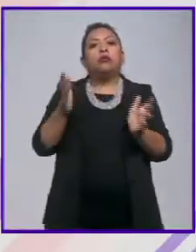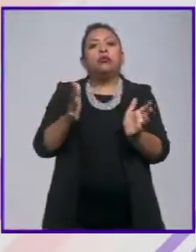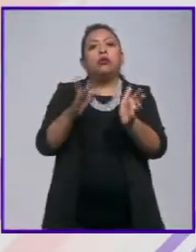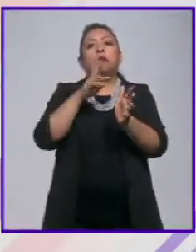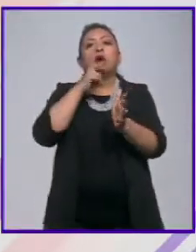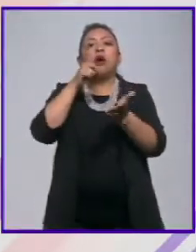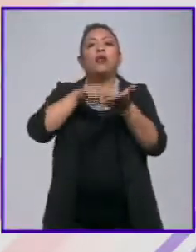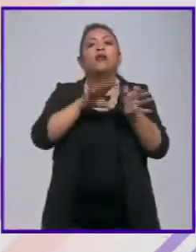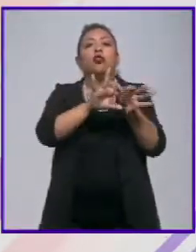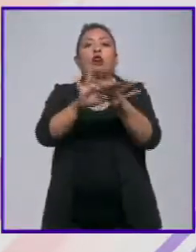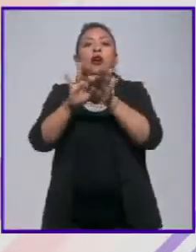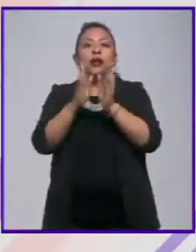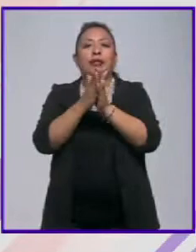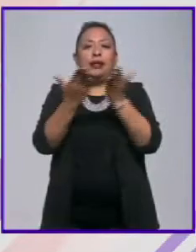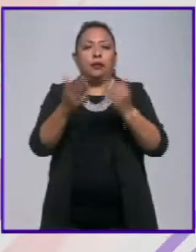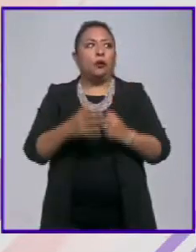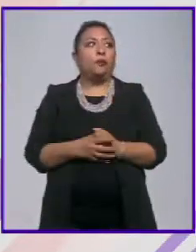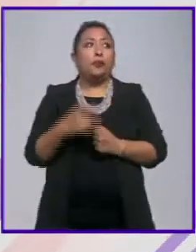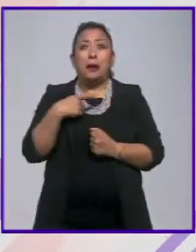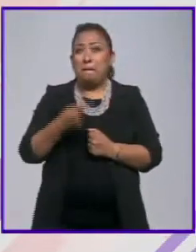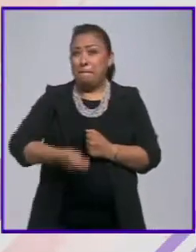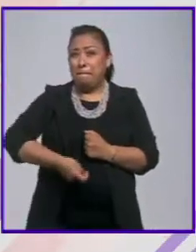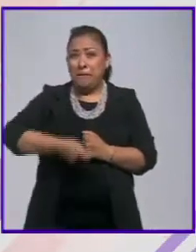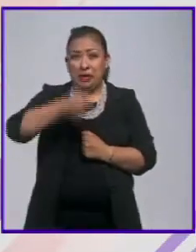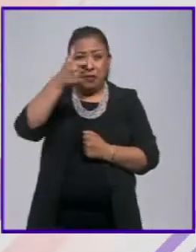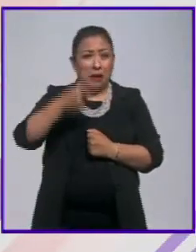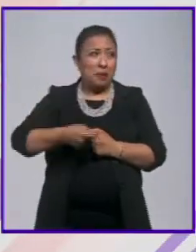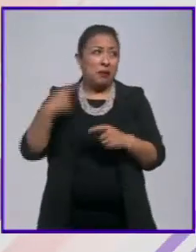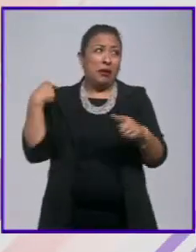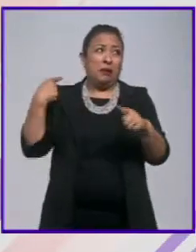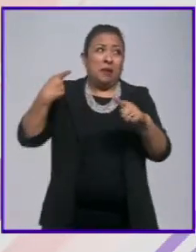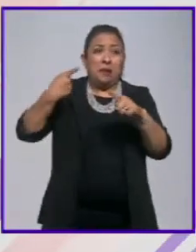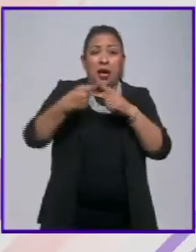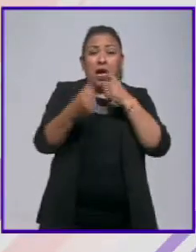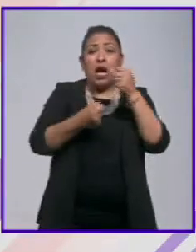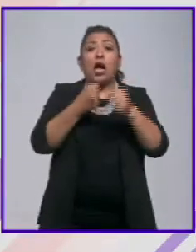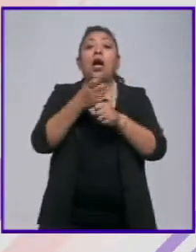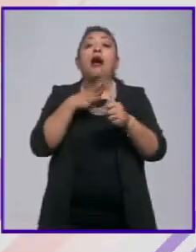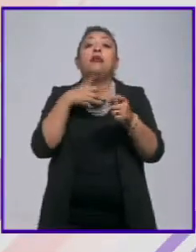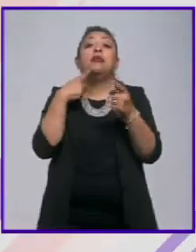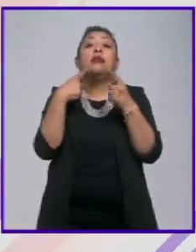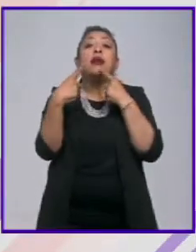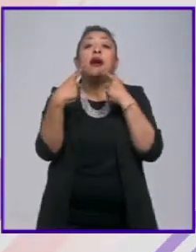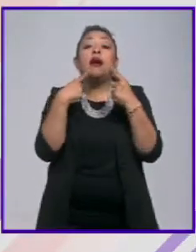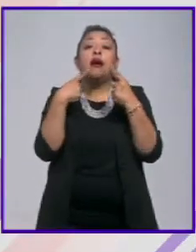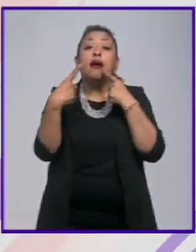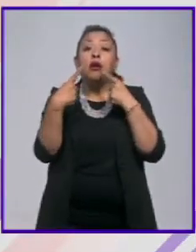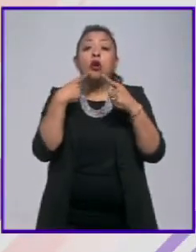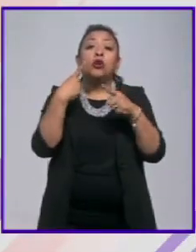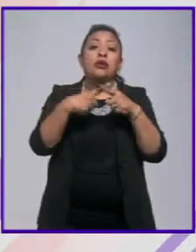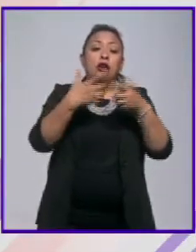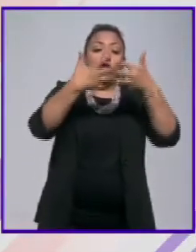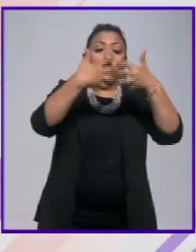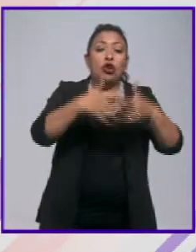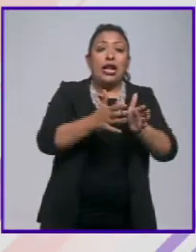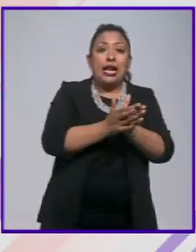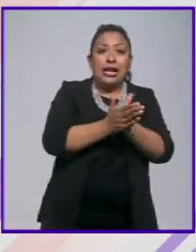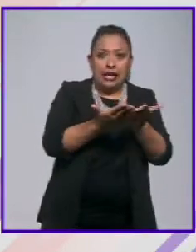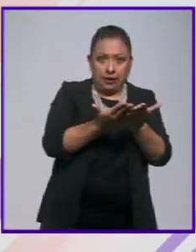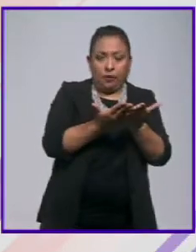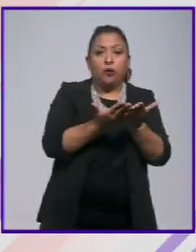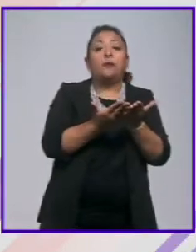en la red del libro por primera vez en muchos años hay un diálogo entre la industria editorial